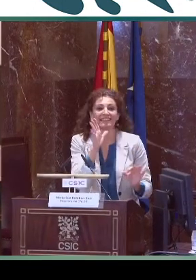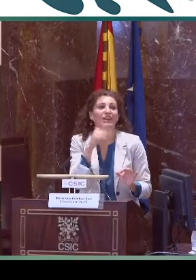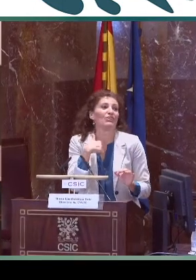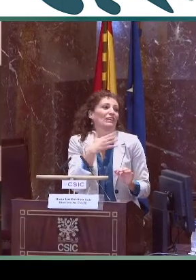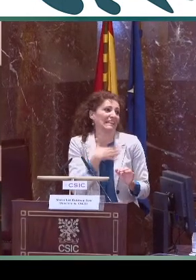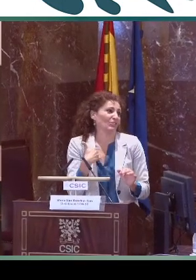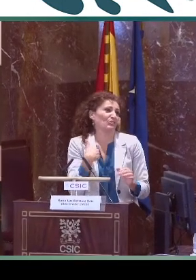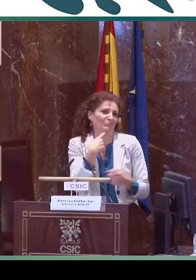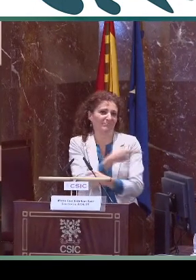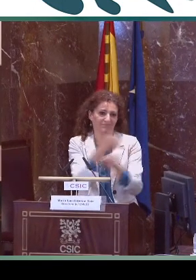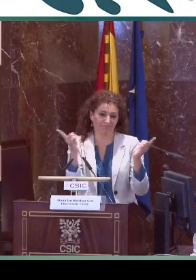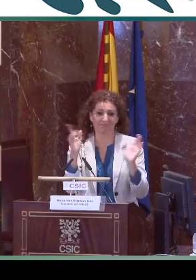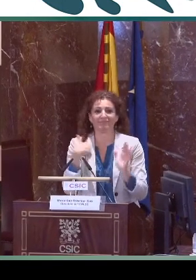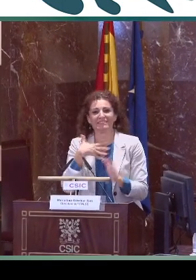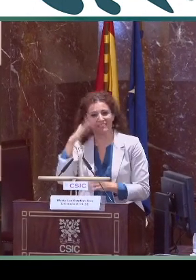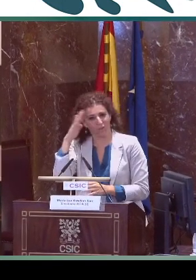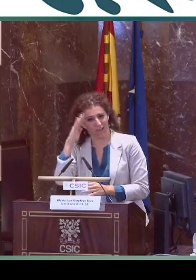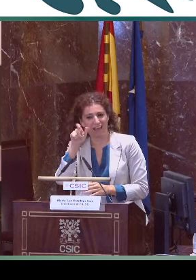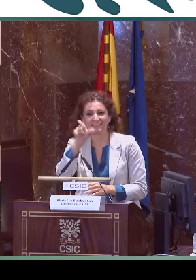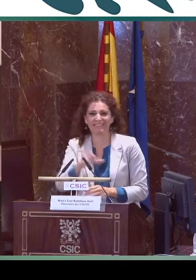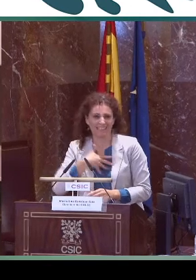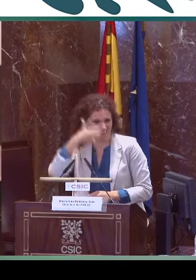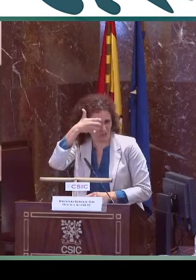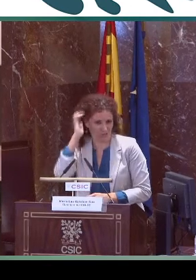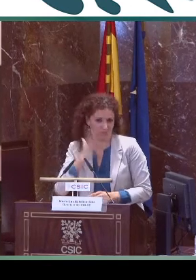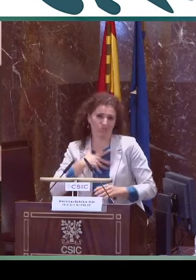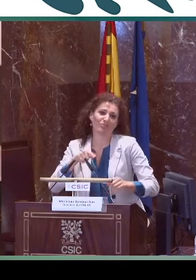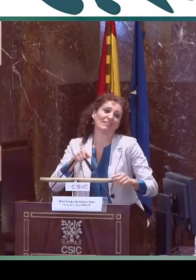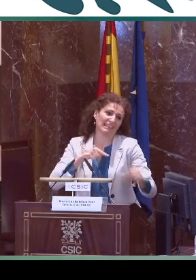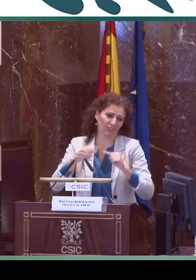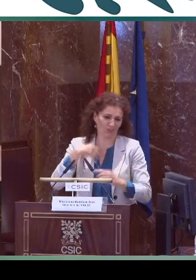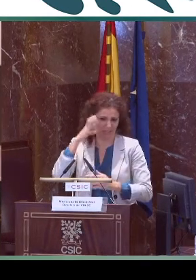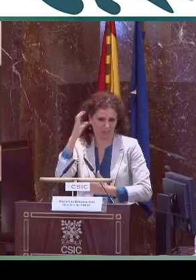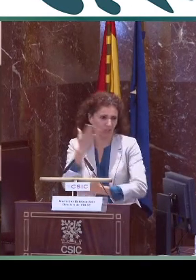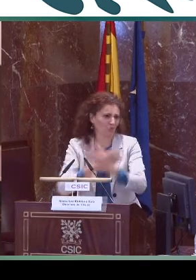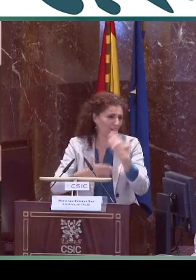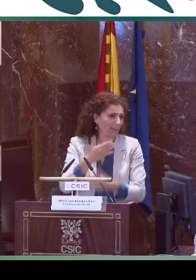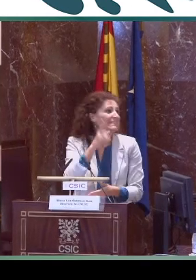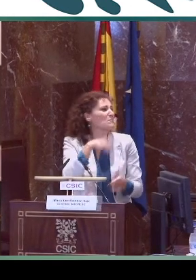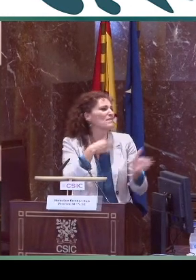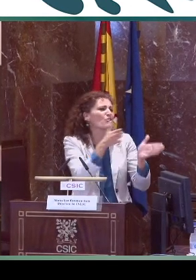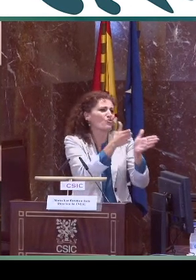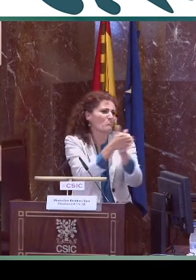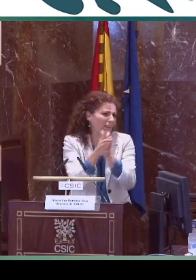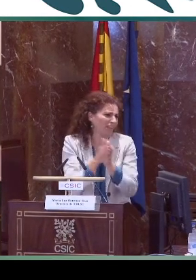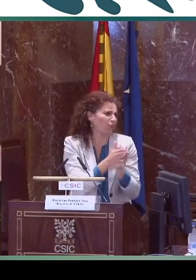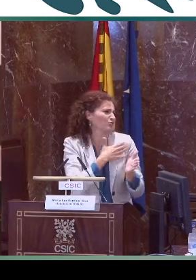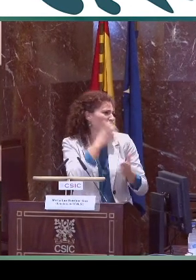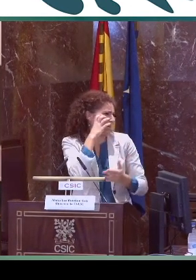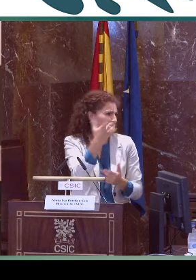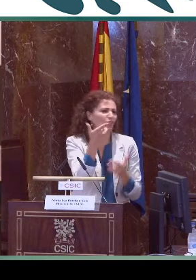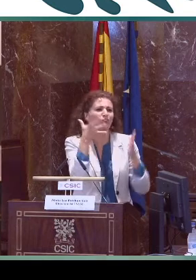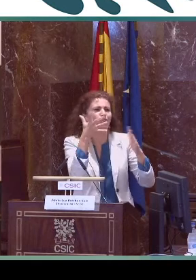Ya hemos saludado a los miembros de la mesa y, por supuesto, quiero saludar también a don Ignacio Tremiño, director del Real Patronato sobre